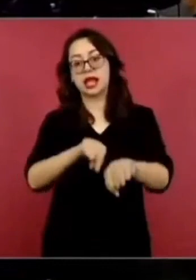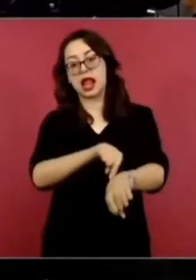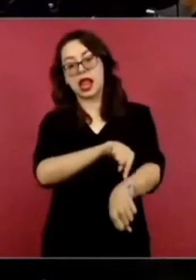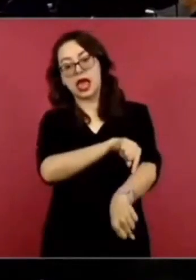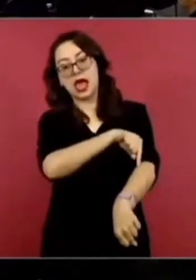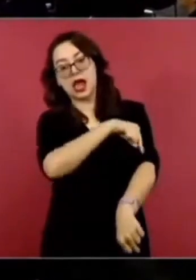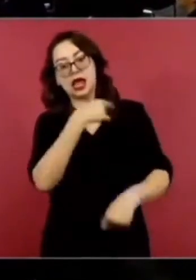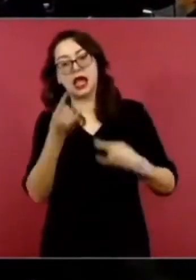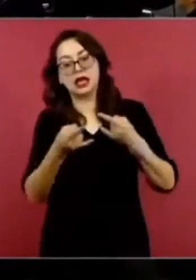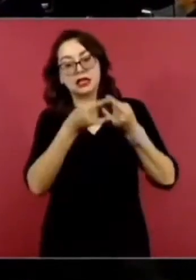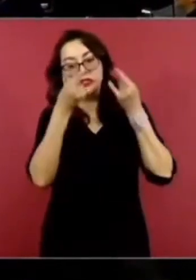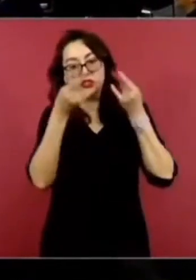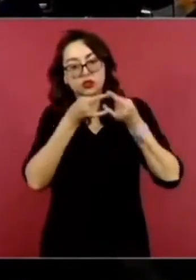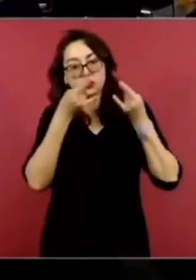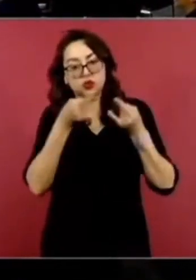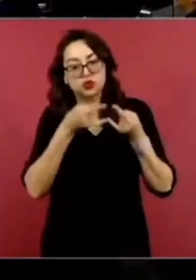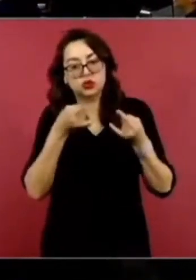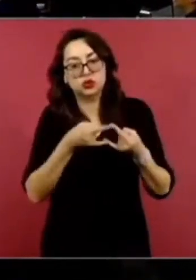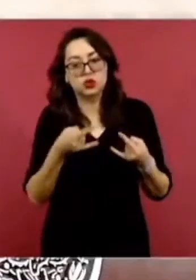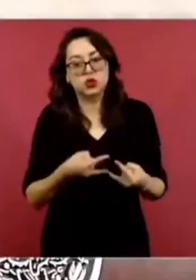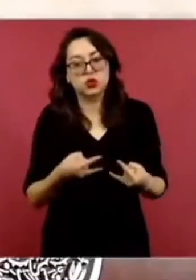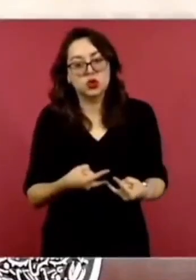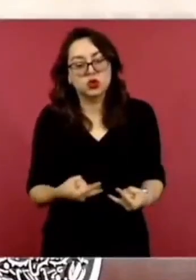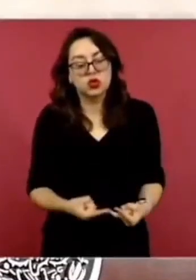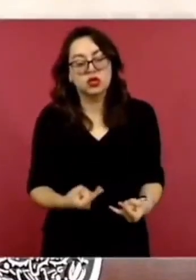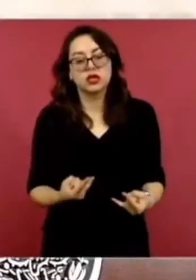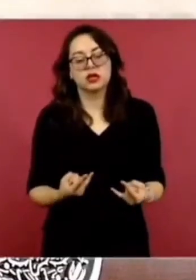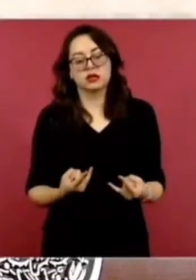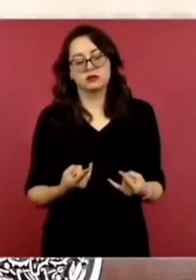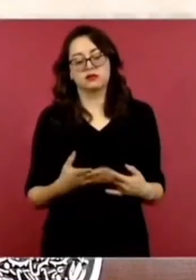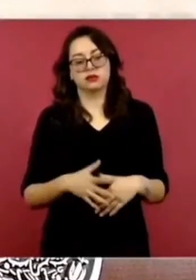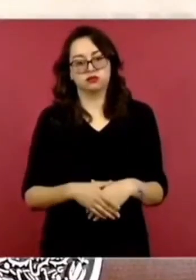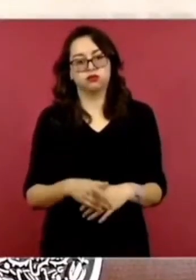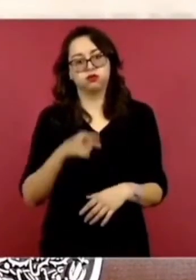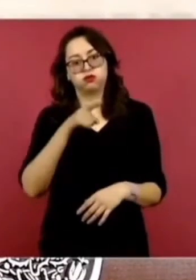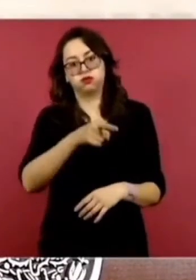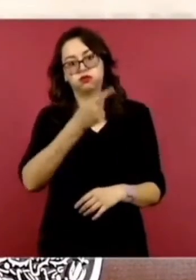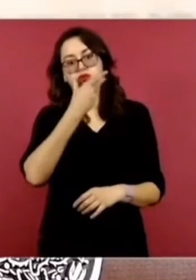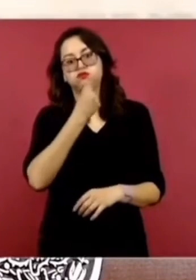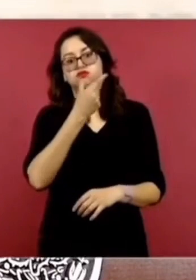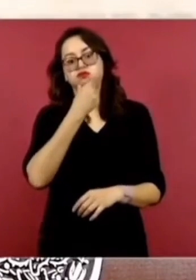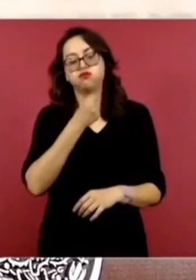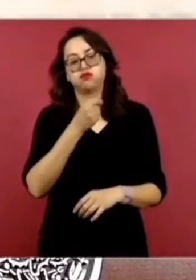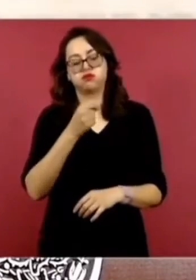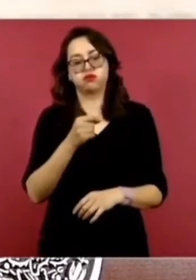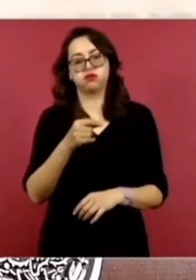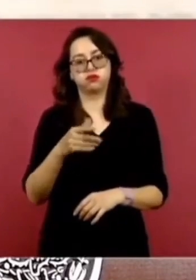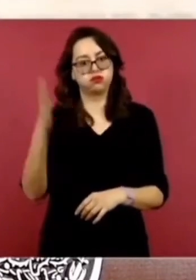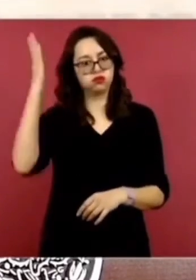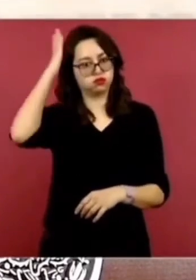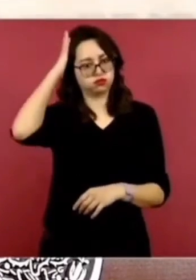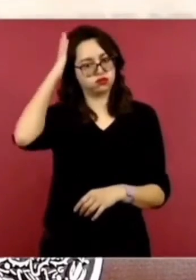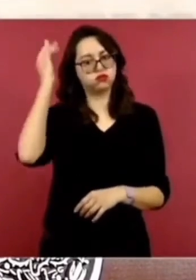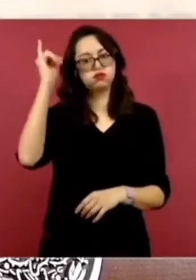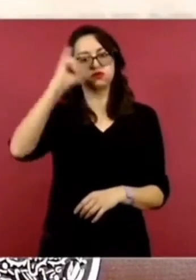comandante Fidel Castro, desde